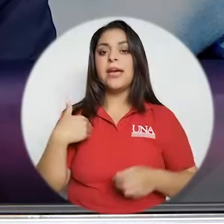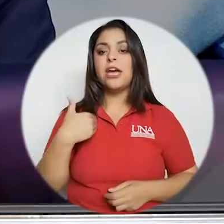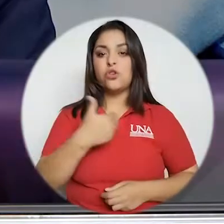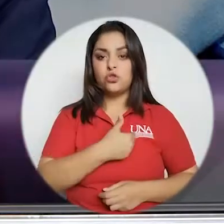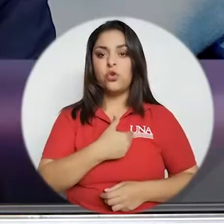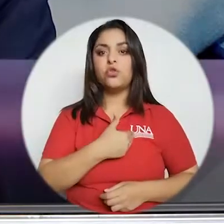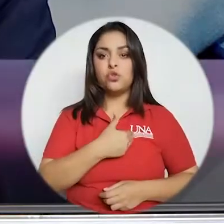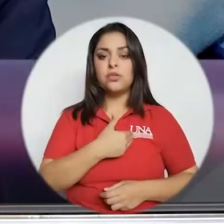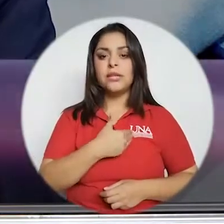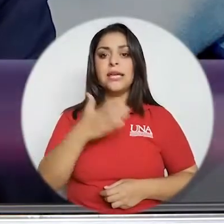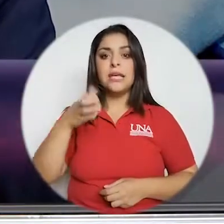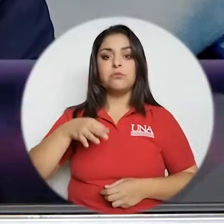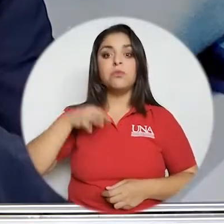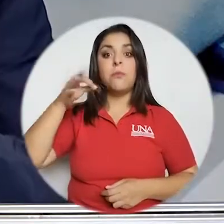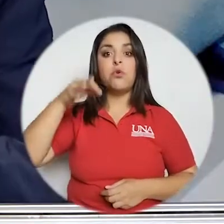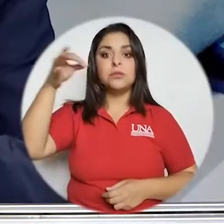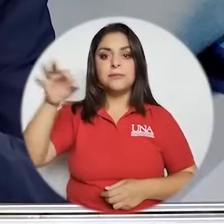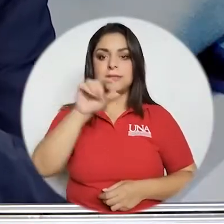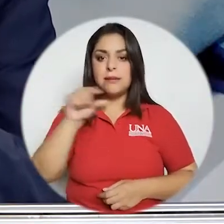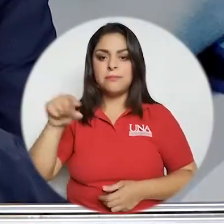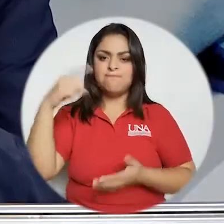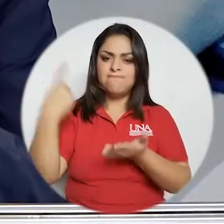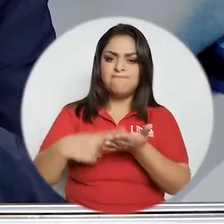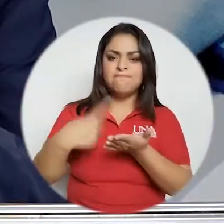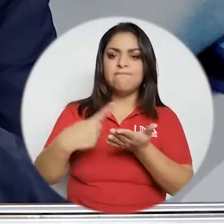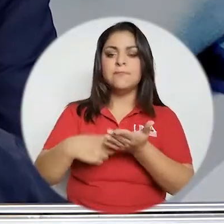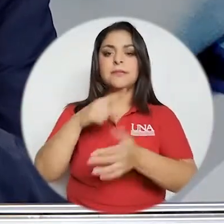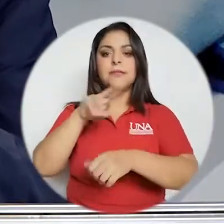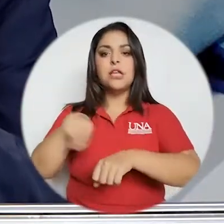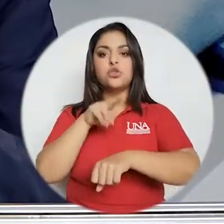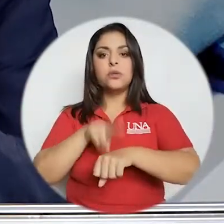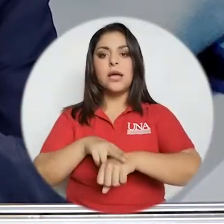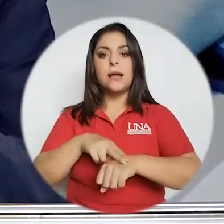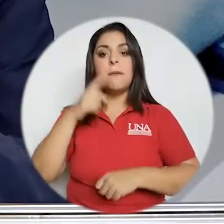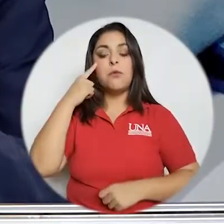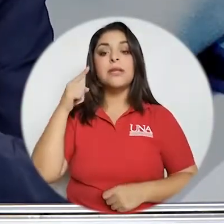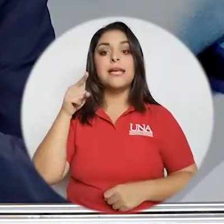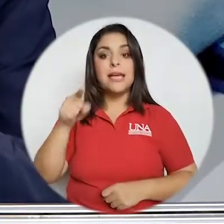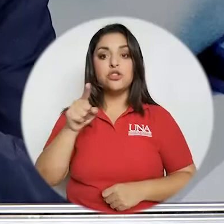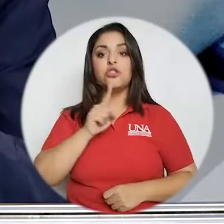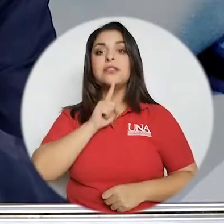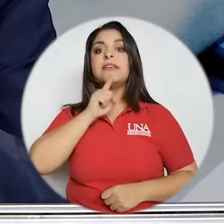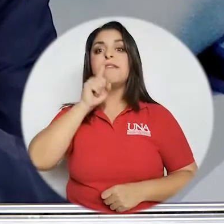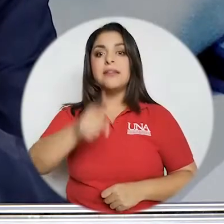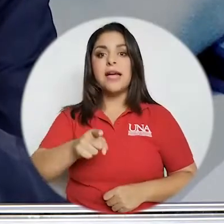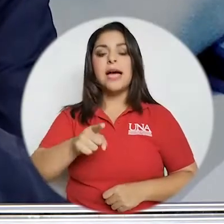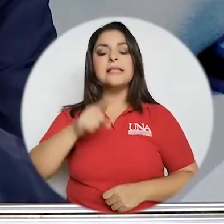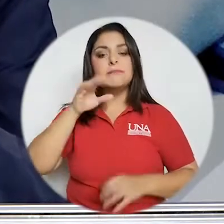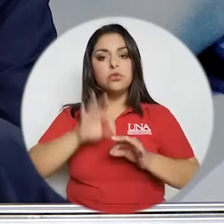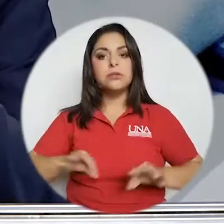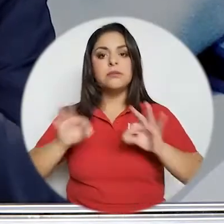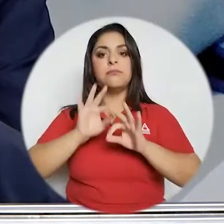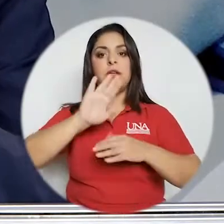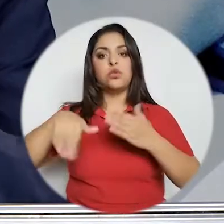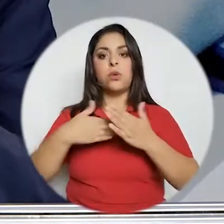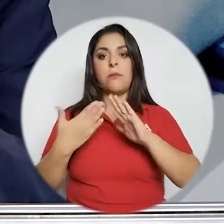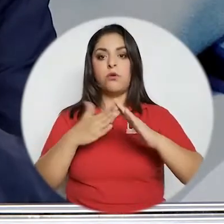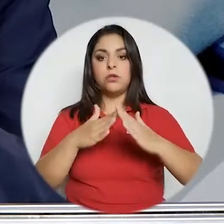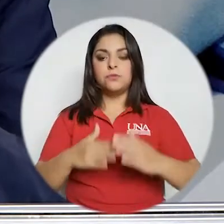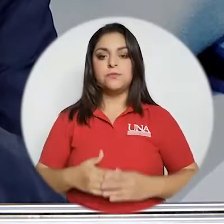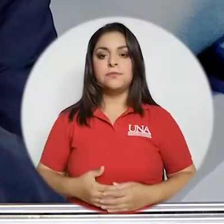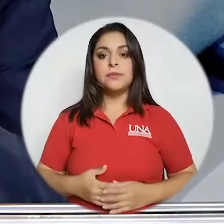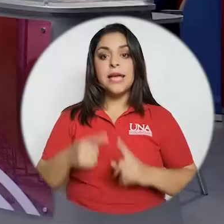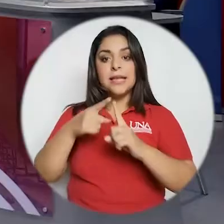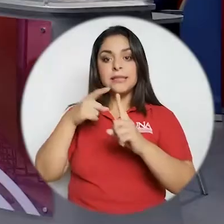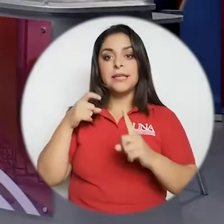que pondremos en el tapete en las próximas semanas en la discusión nacional porque es un tema de interés de verdad que para toda la población